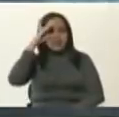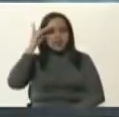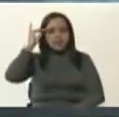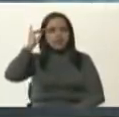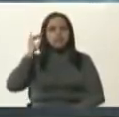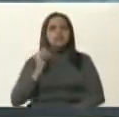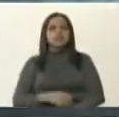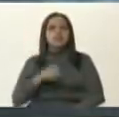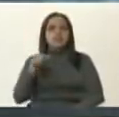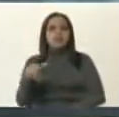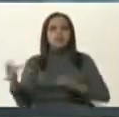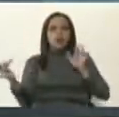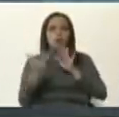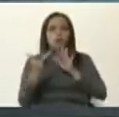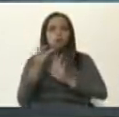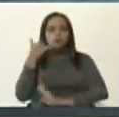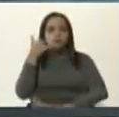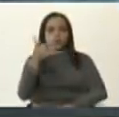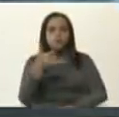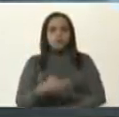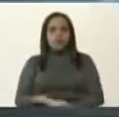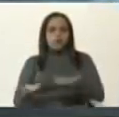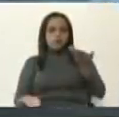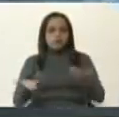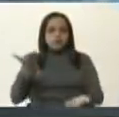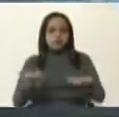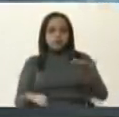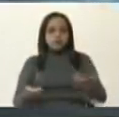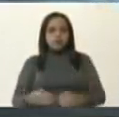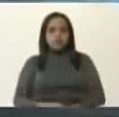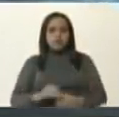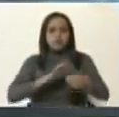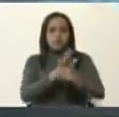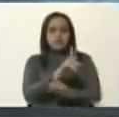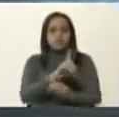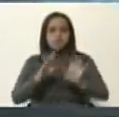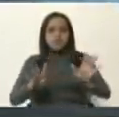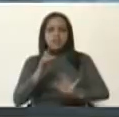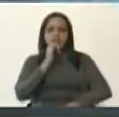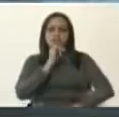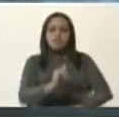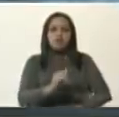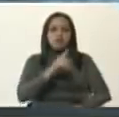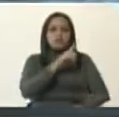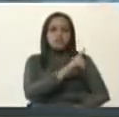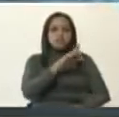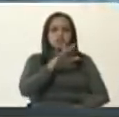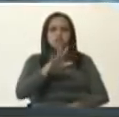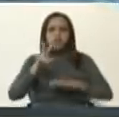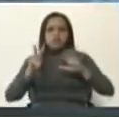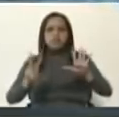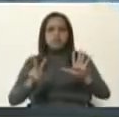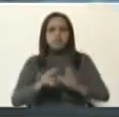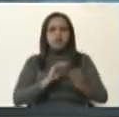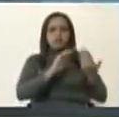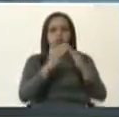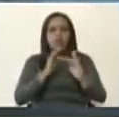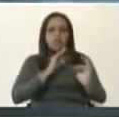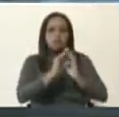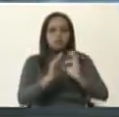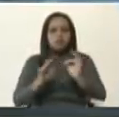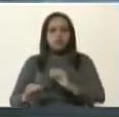Rodríguez por este contacto telefónico. El balance del COVID-19 ha informado 157 casos comunitarios,